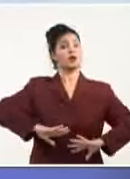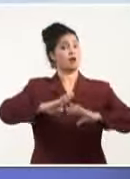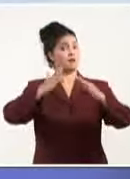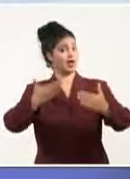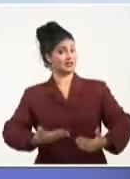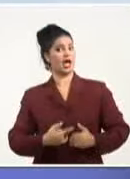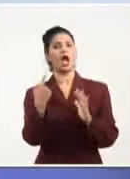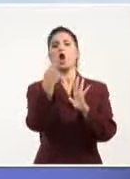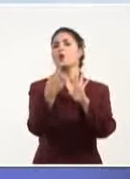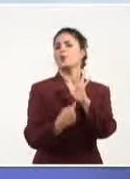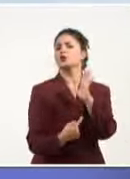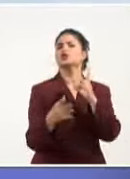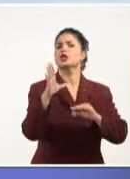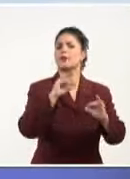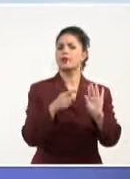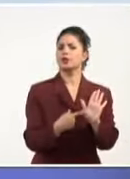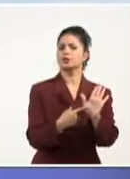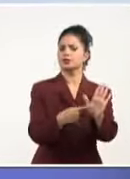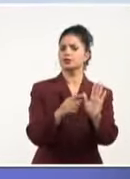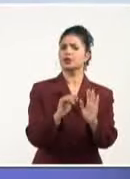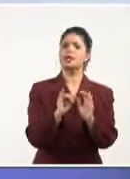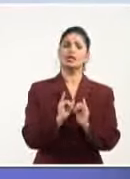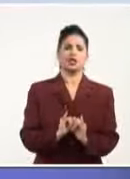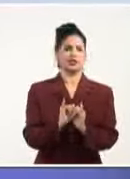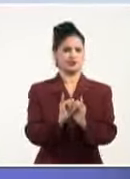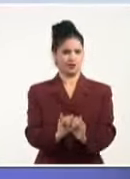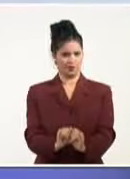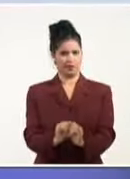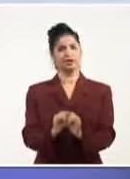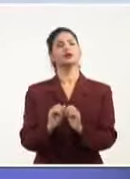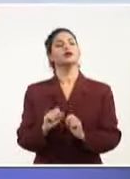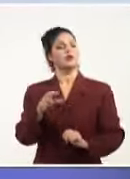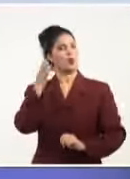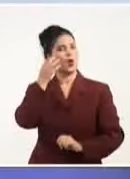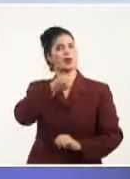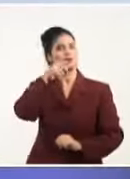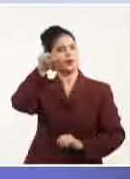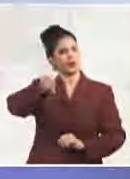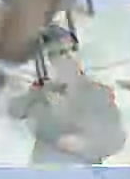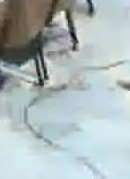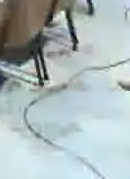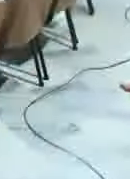abordados en su informe. Detalles con nuestra corresponsal Dailin Herrera Bayar.